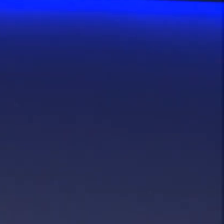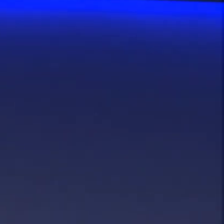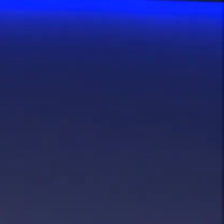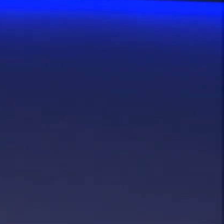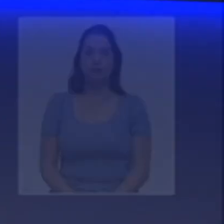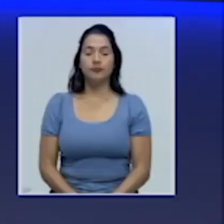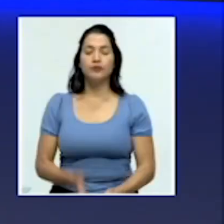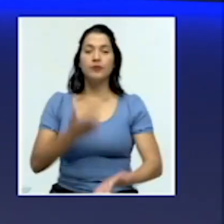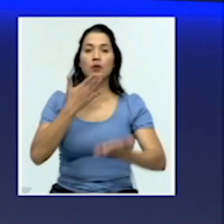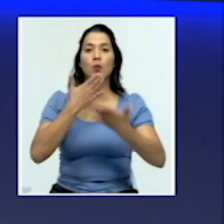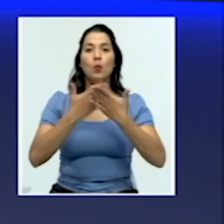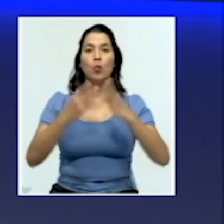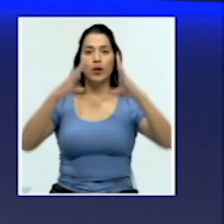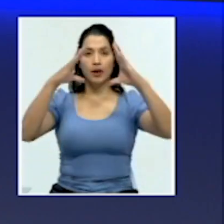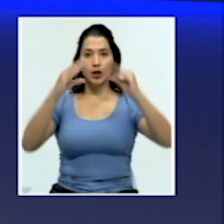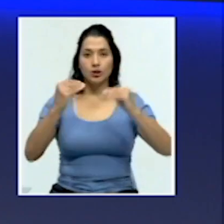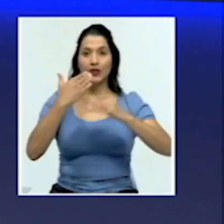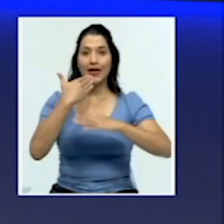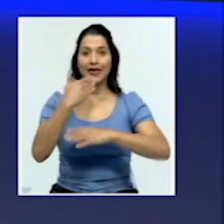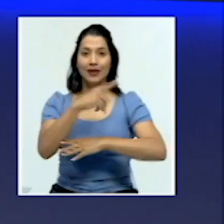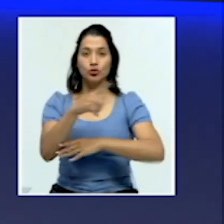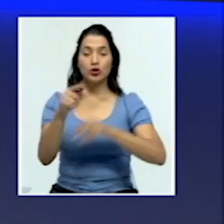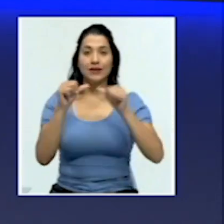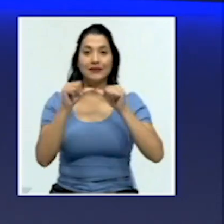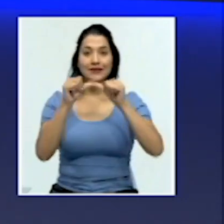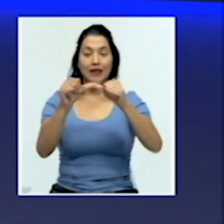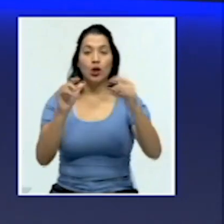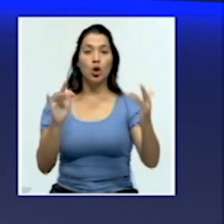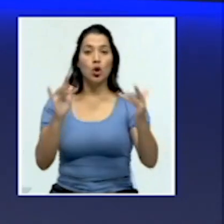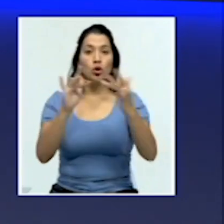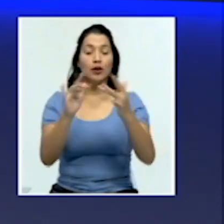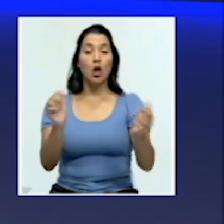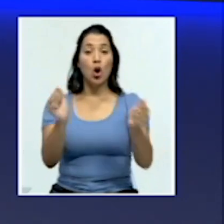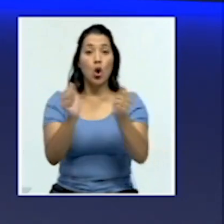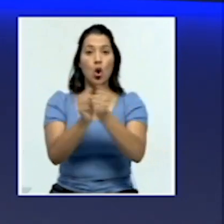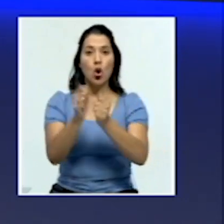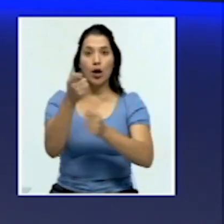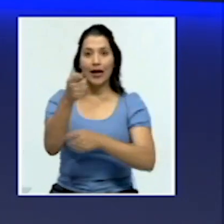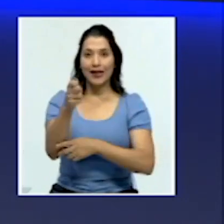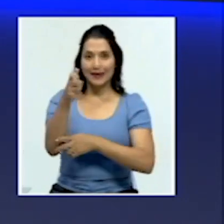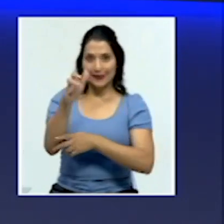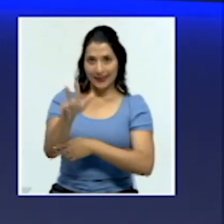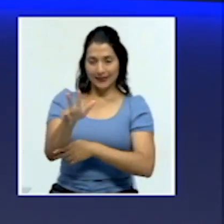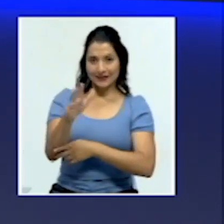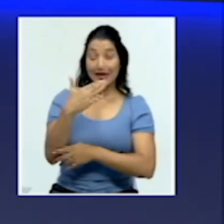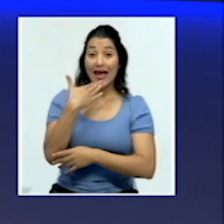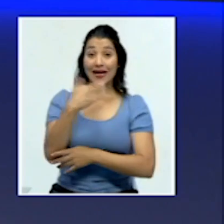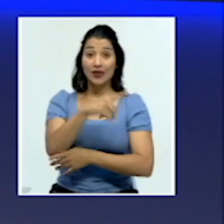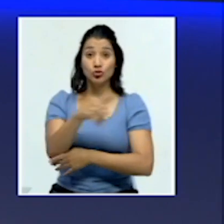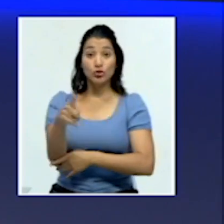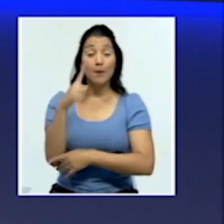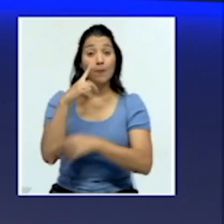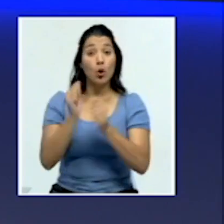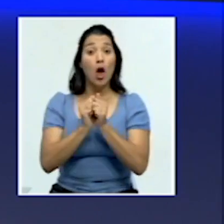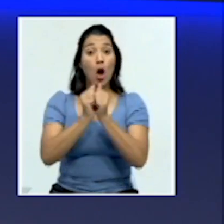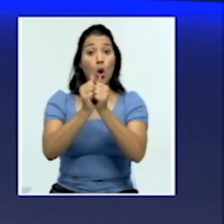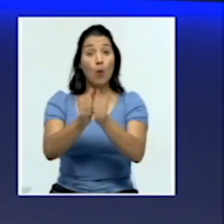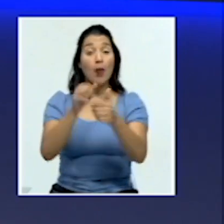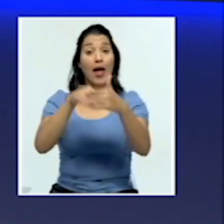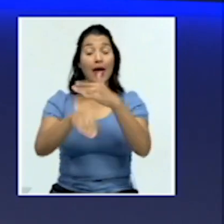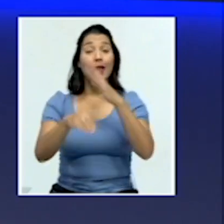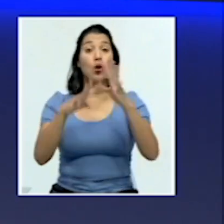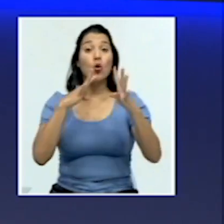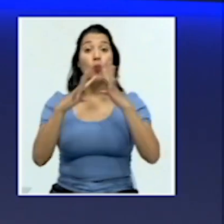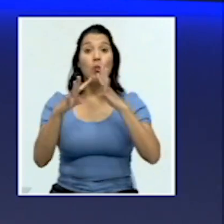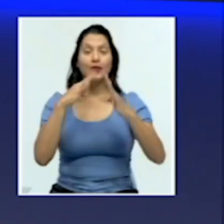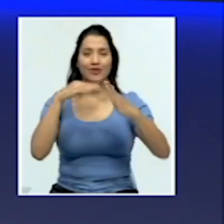Buenas noches. Gracias por continuar conectados a la señal de Canal 13 y por acompañarnos en estas conversaciones